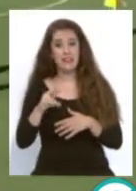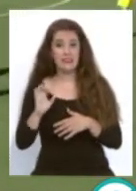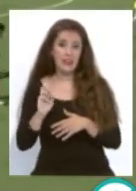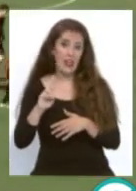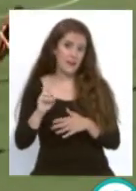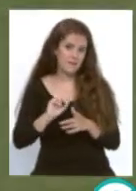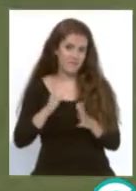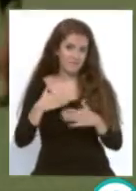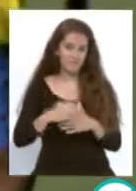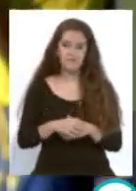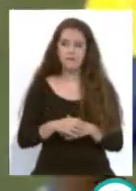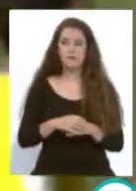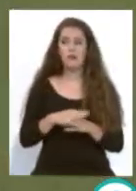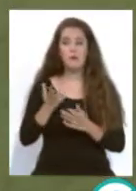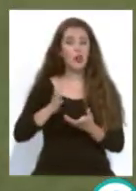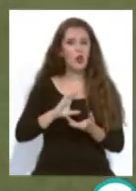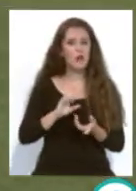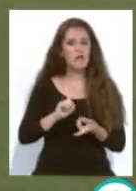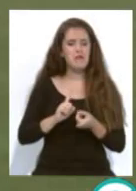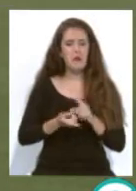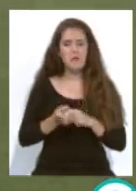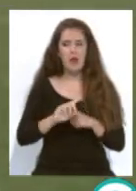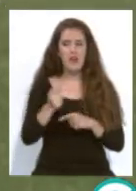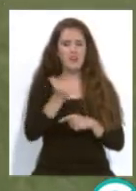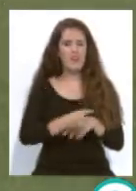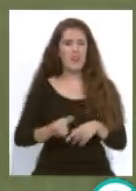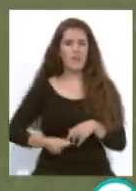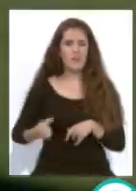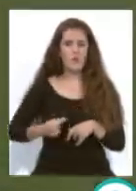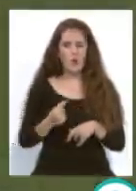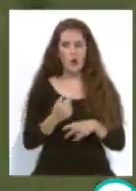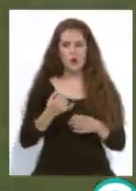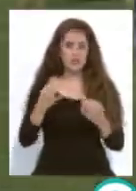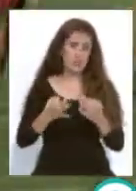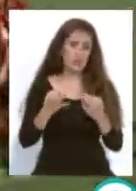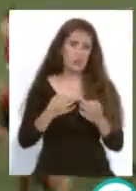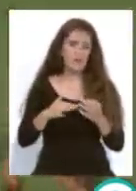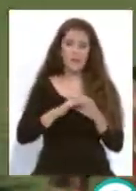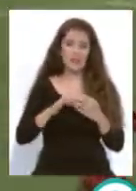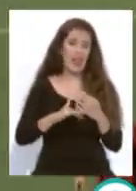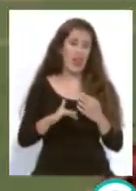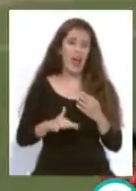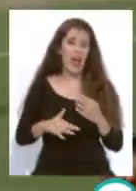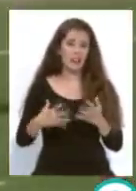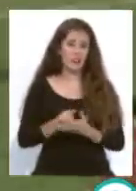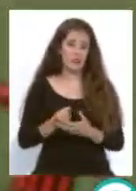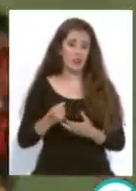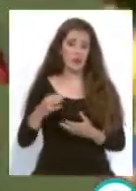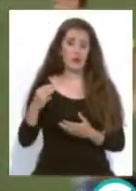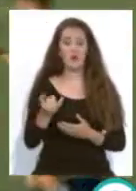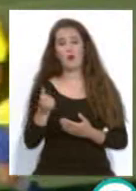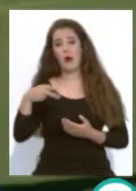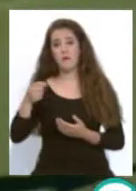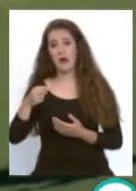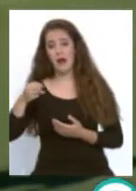con lo cual pero no varió ese dibujo que tiene siempre y lo basa todo Juanma Pavón en la